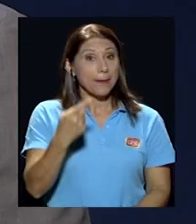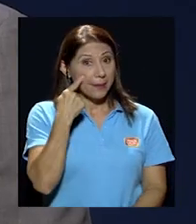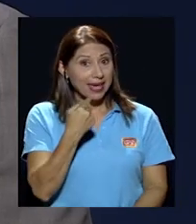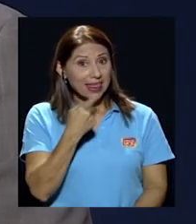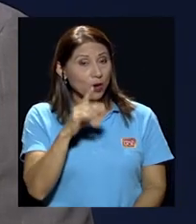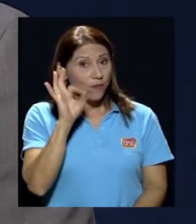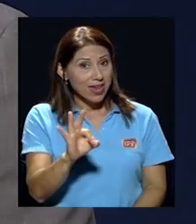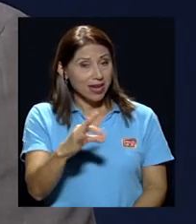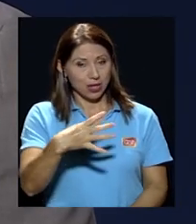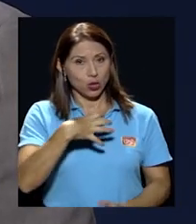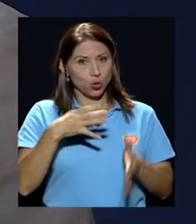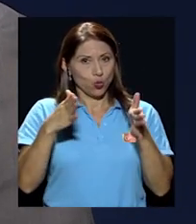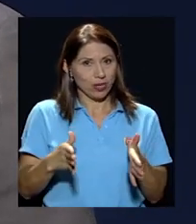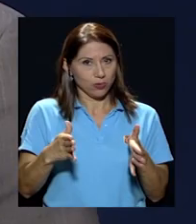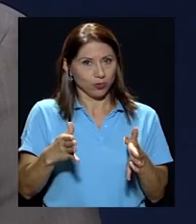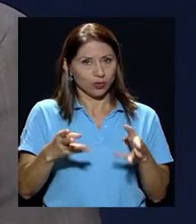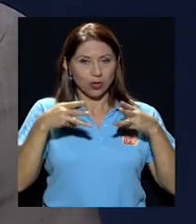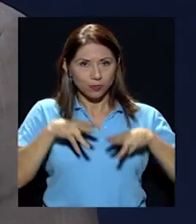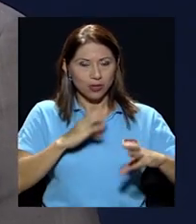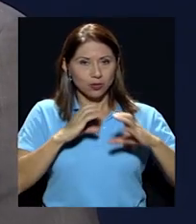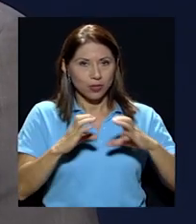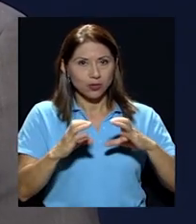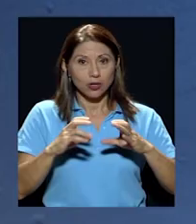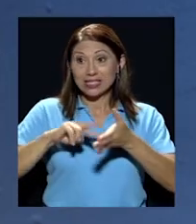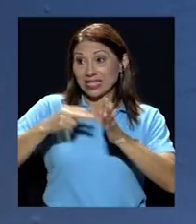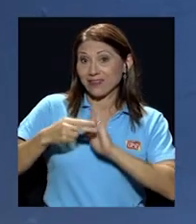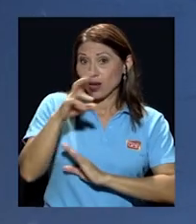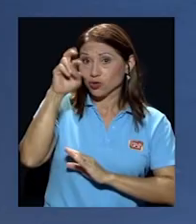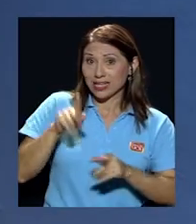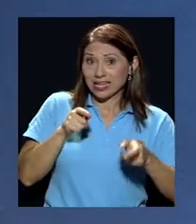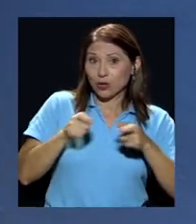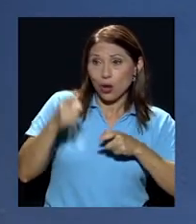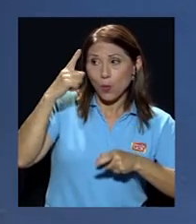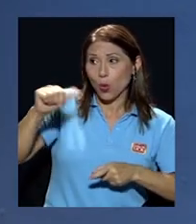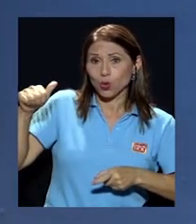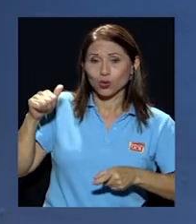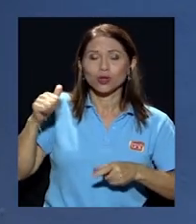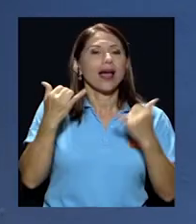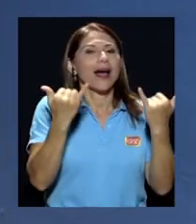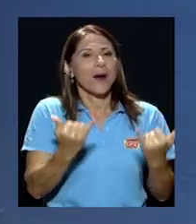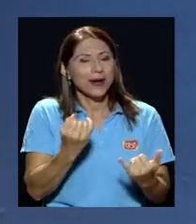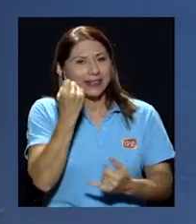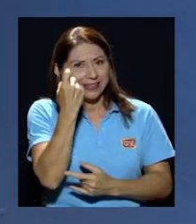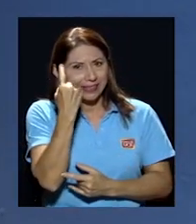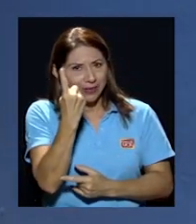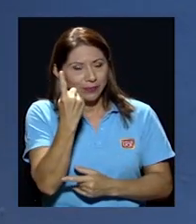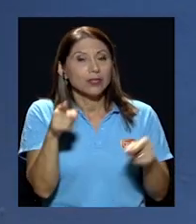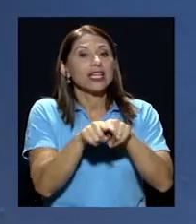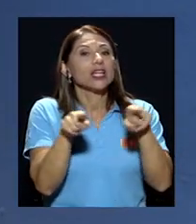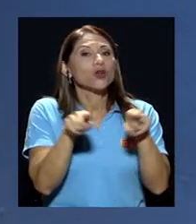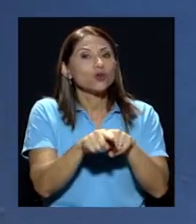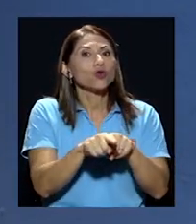los dueños de los medios o sea Costa Rica está gobernado por otros por supuesto entendámonos que incluso hay